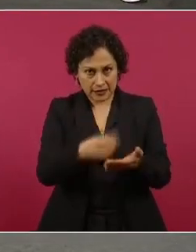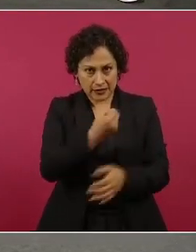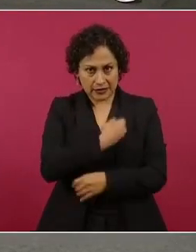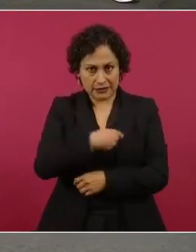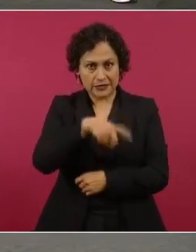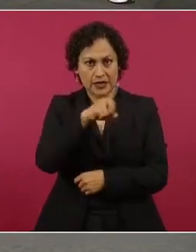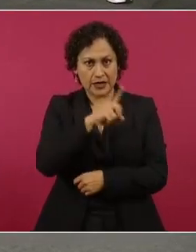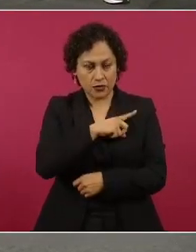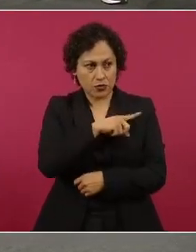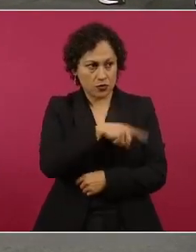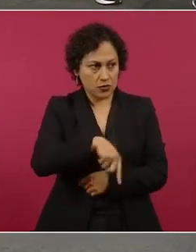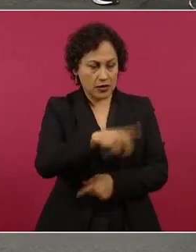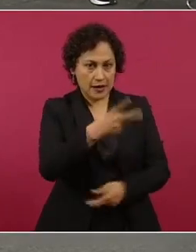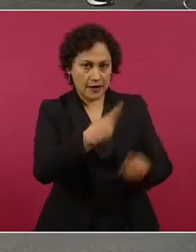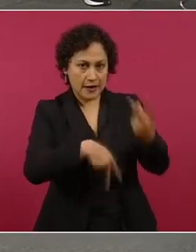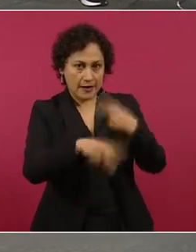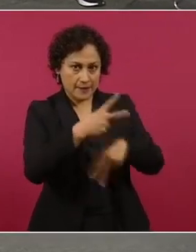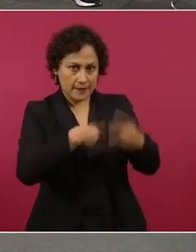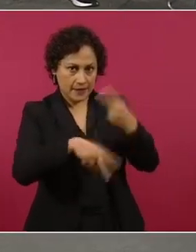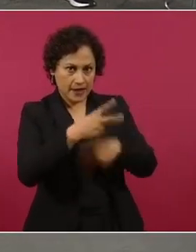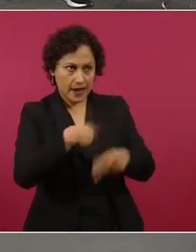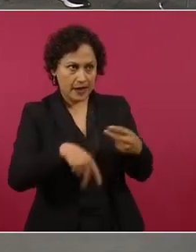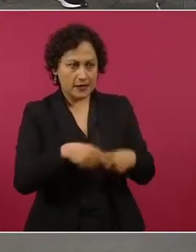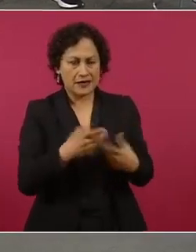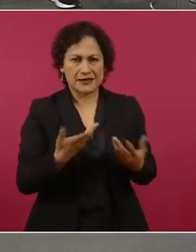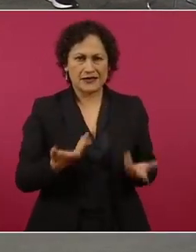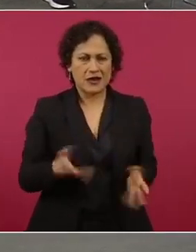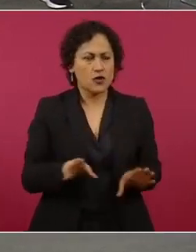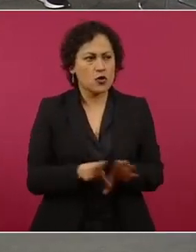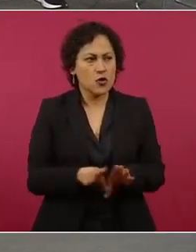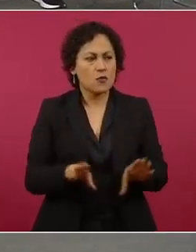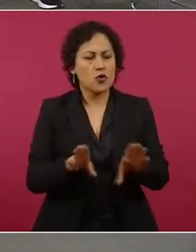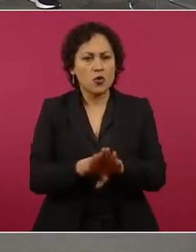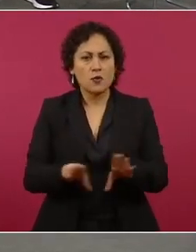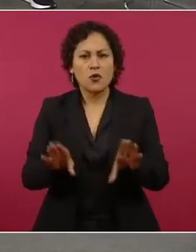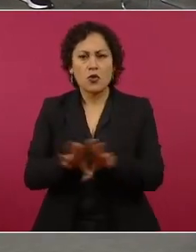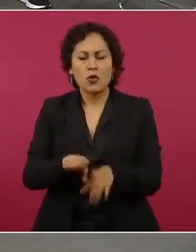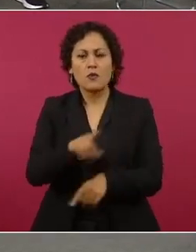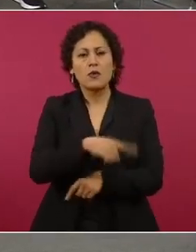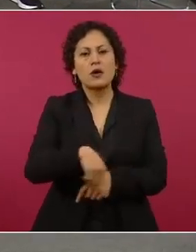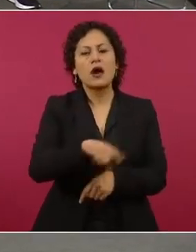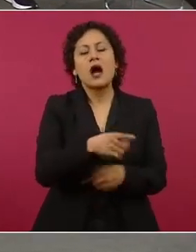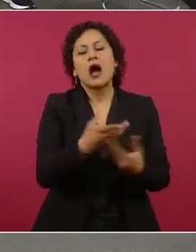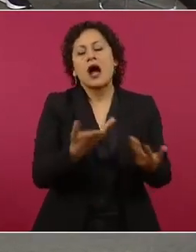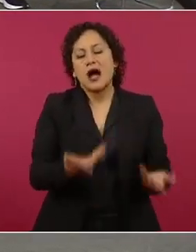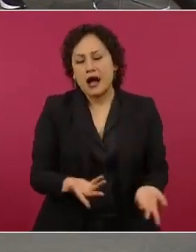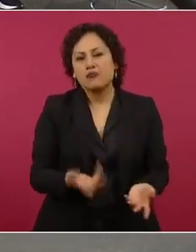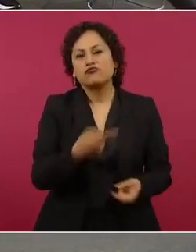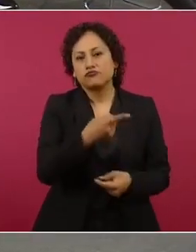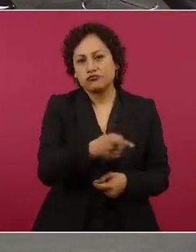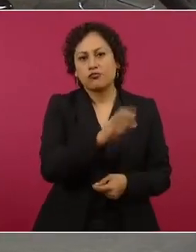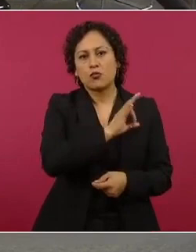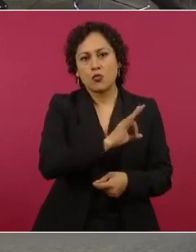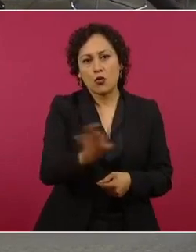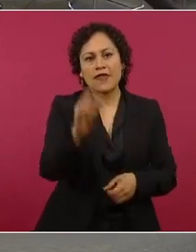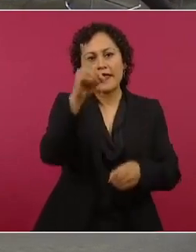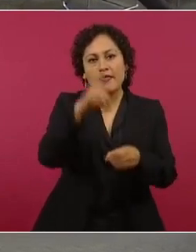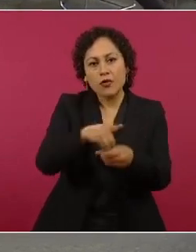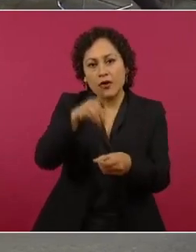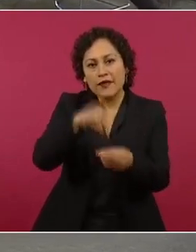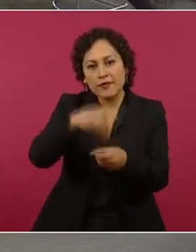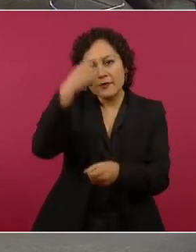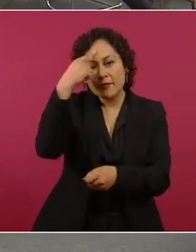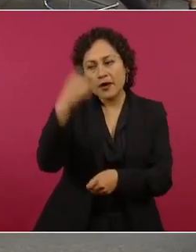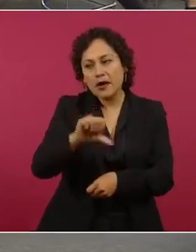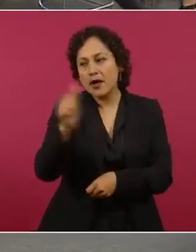para que todos tomaran la clínica. Y fue un éxito, de ahí siguió